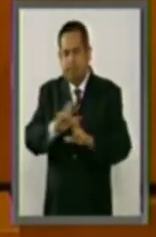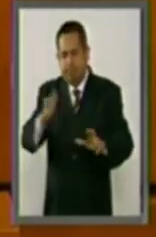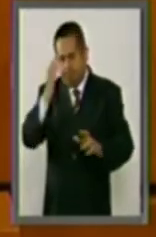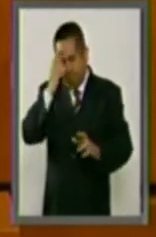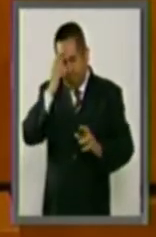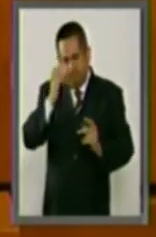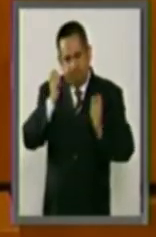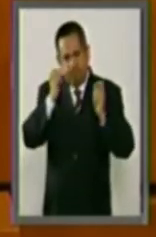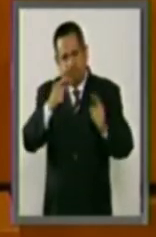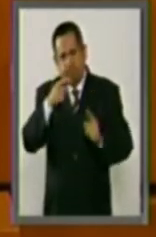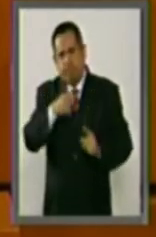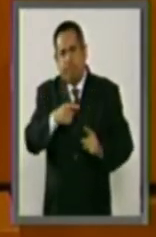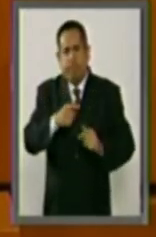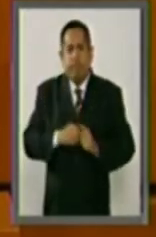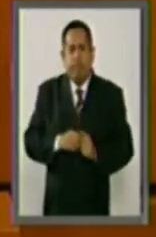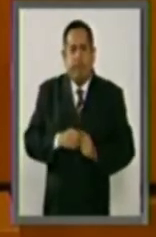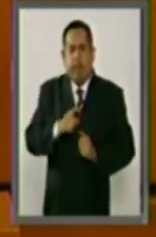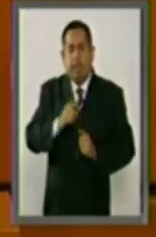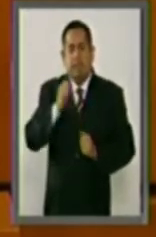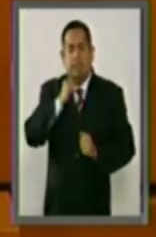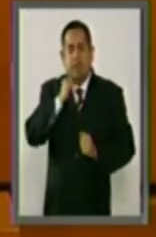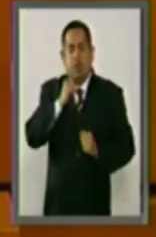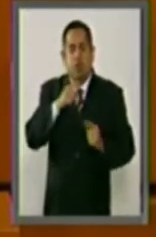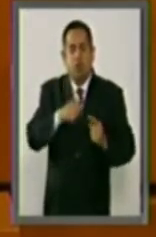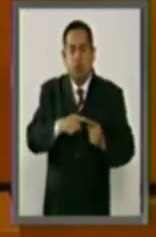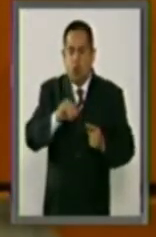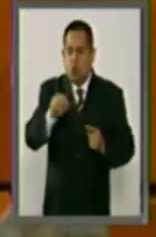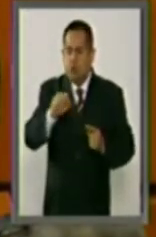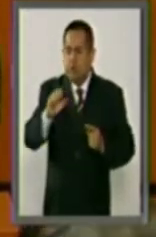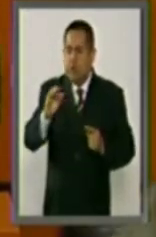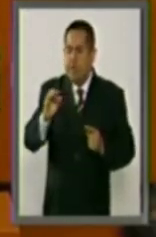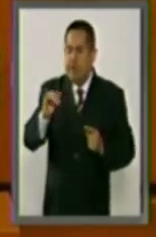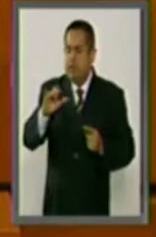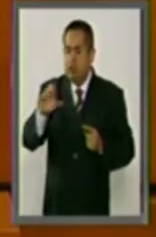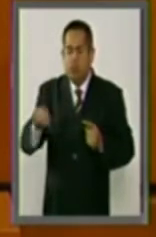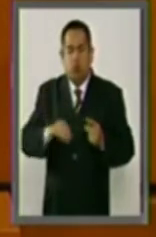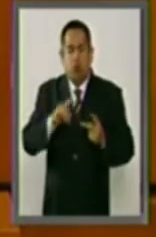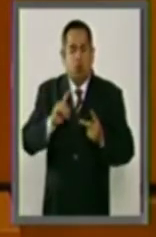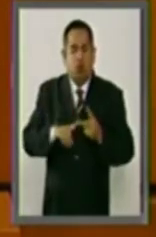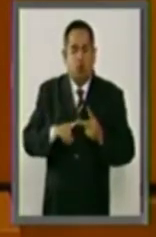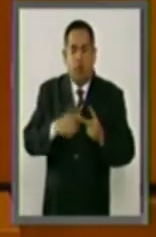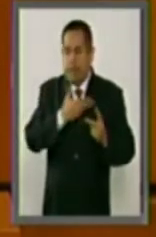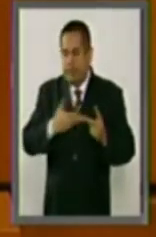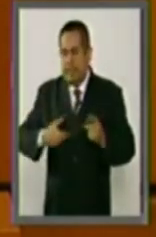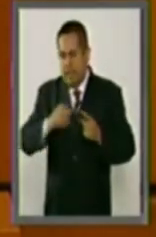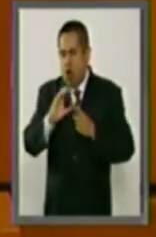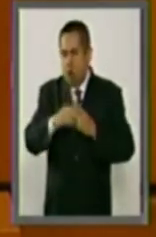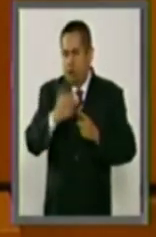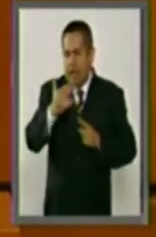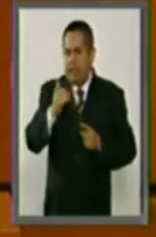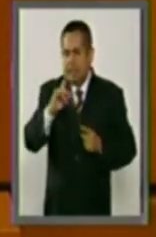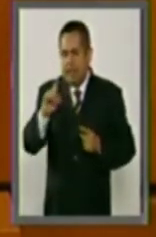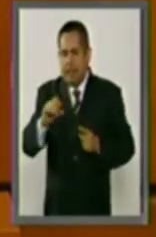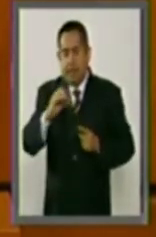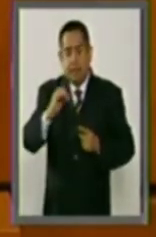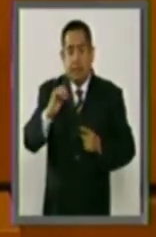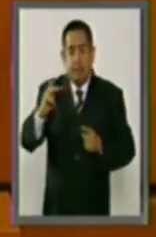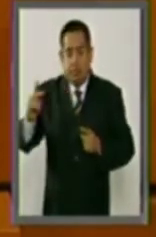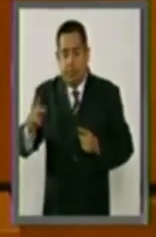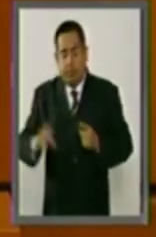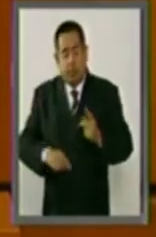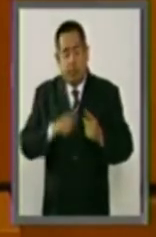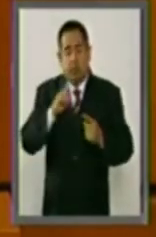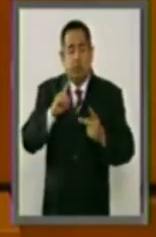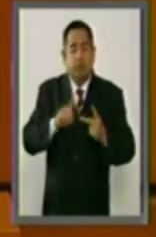a los senadores José Francisco Yunes Zorrilla, presidente de la Comisión de Hacienda y Crédito